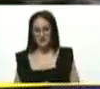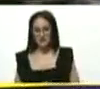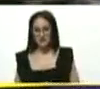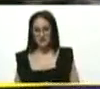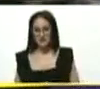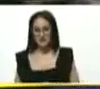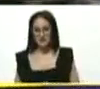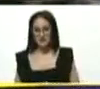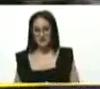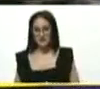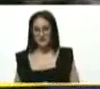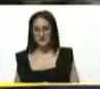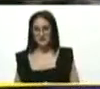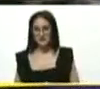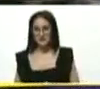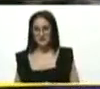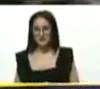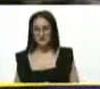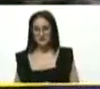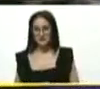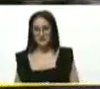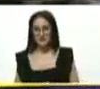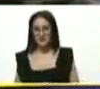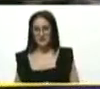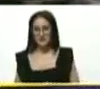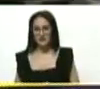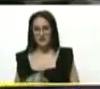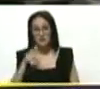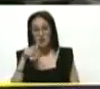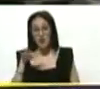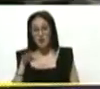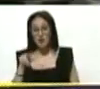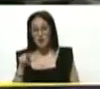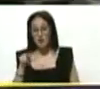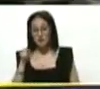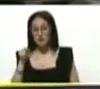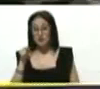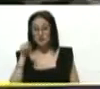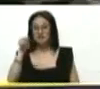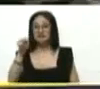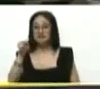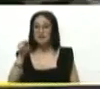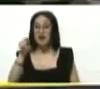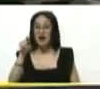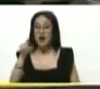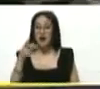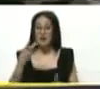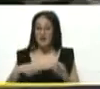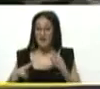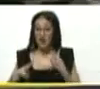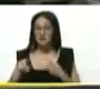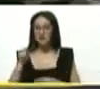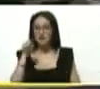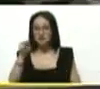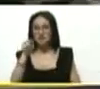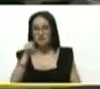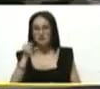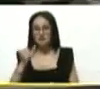Pseudolidres. Pueblo, señálalo al pseudolidre. Pueblo, señálalo.